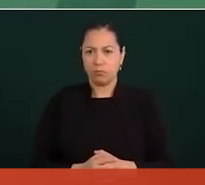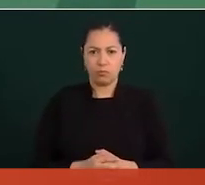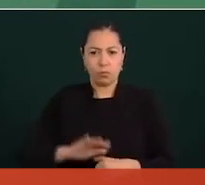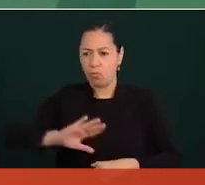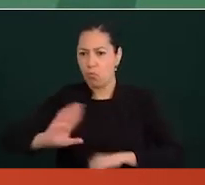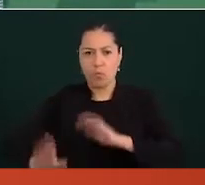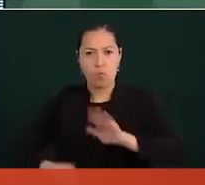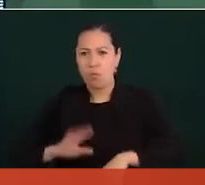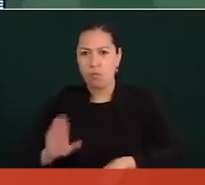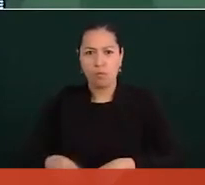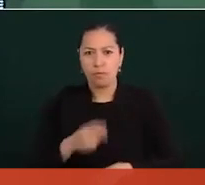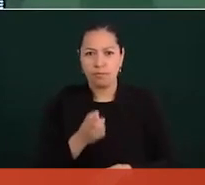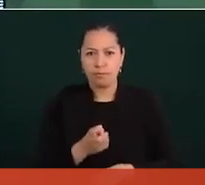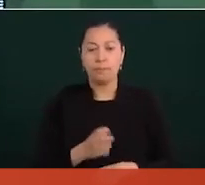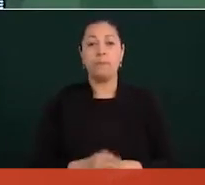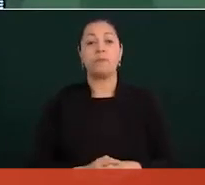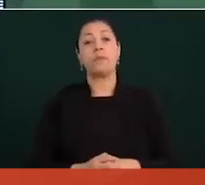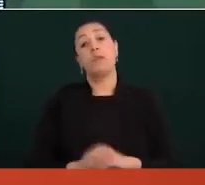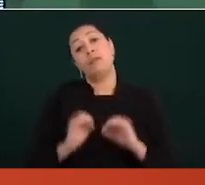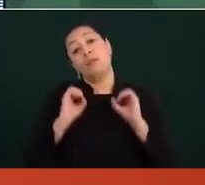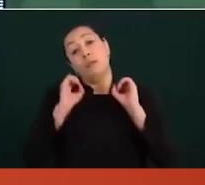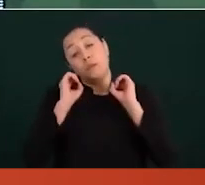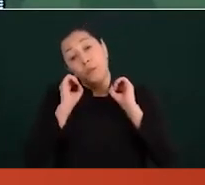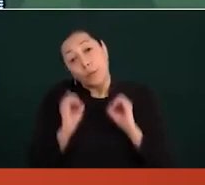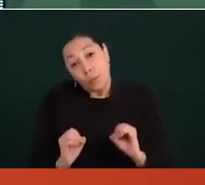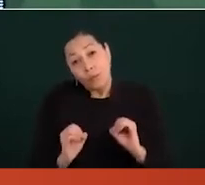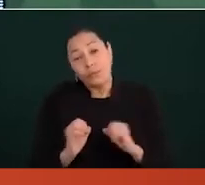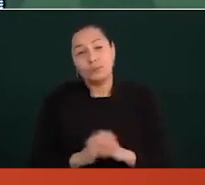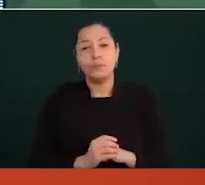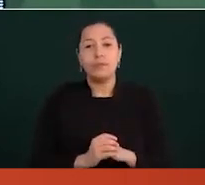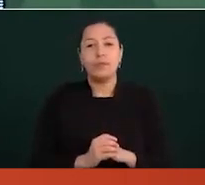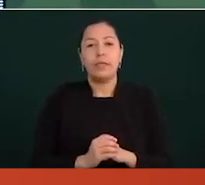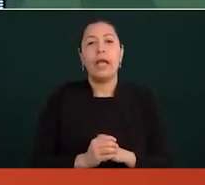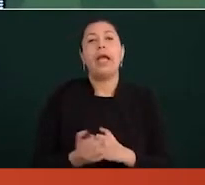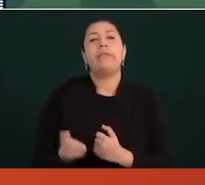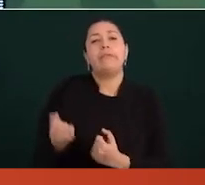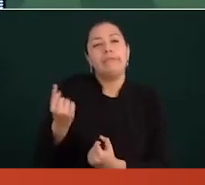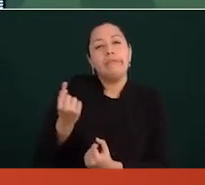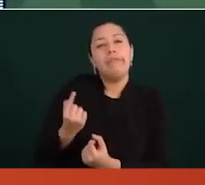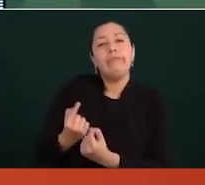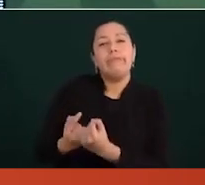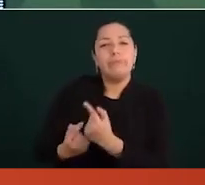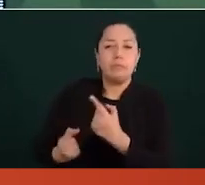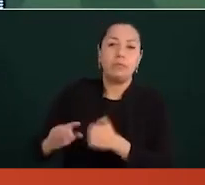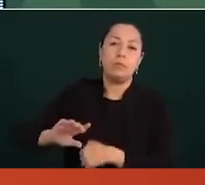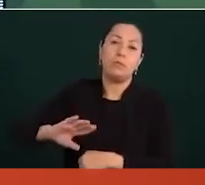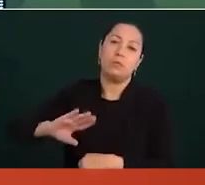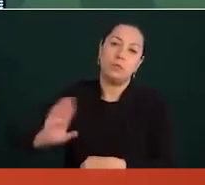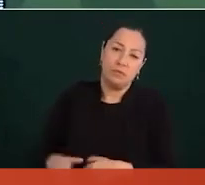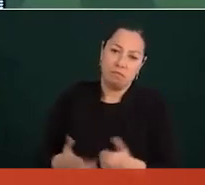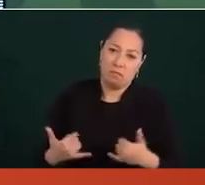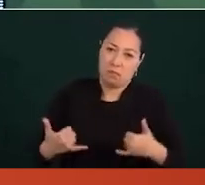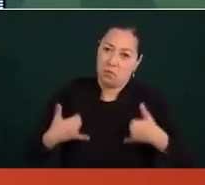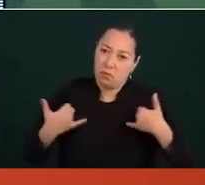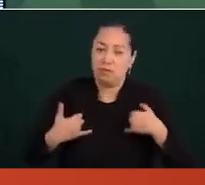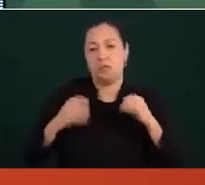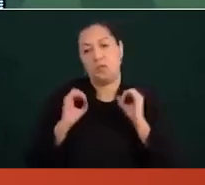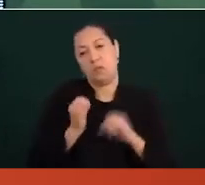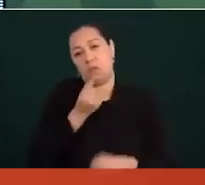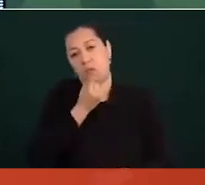o fallecen pocos jóvenes, niños, en comparación